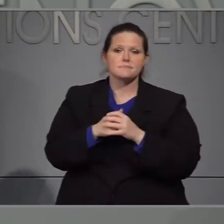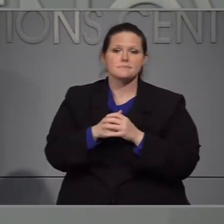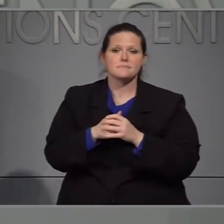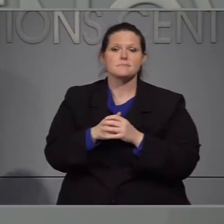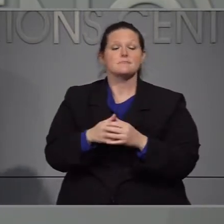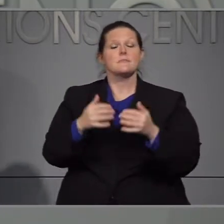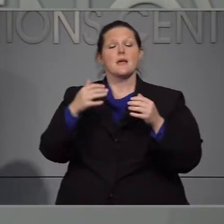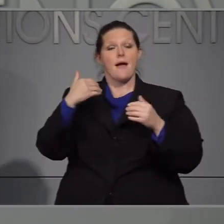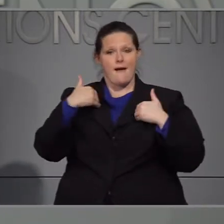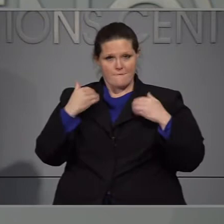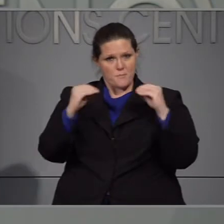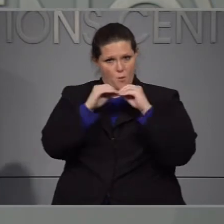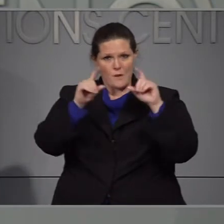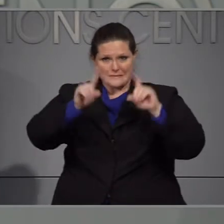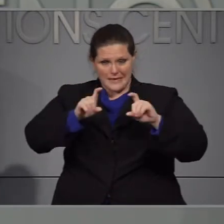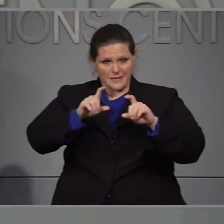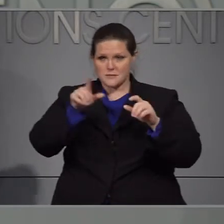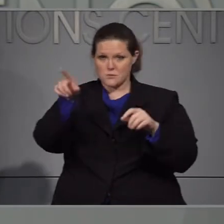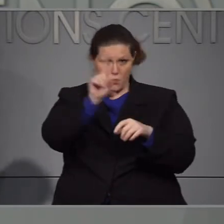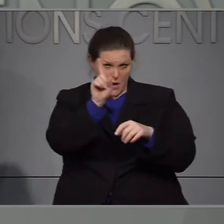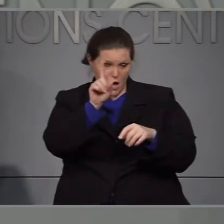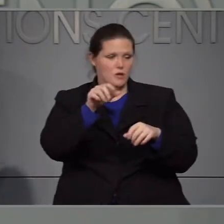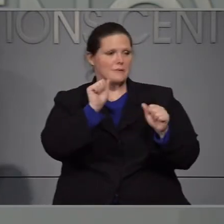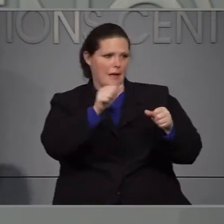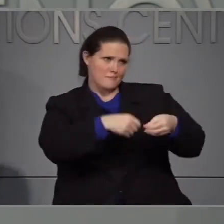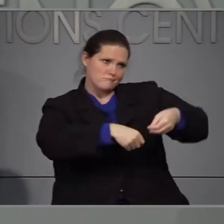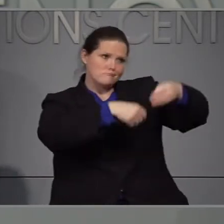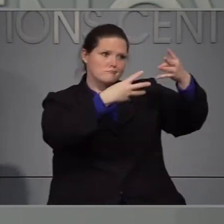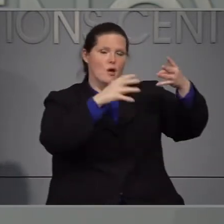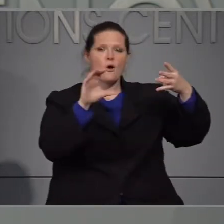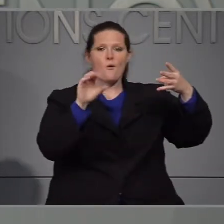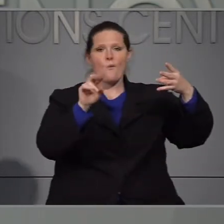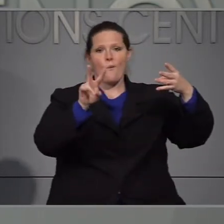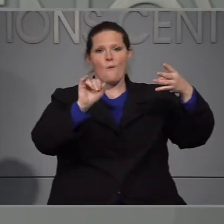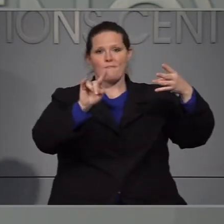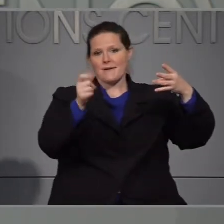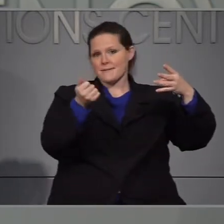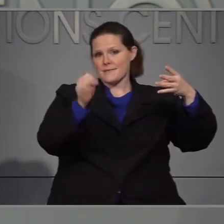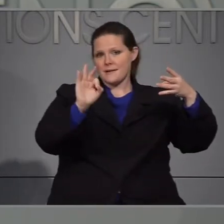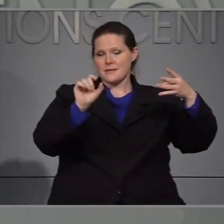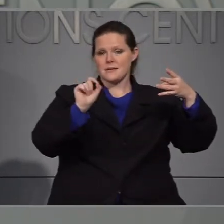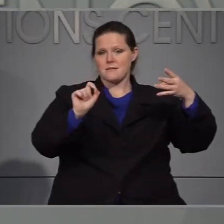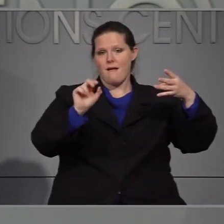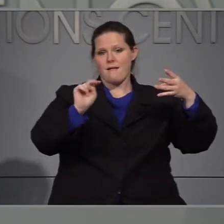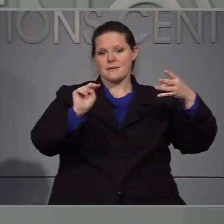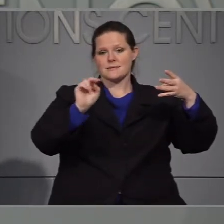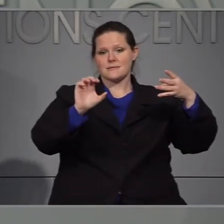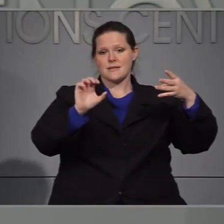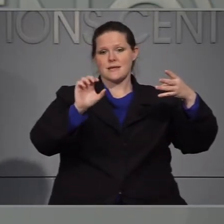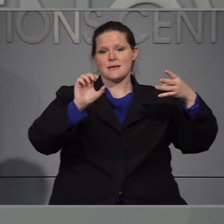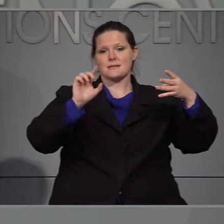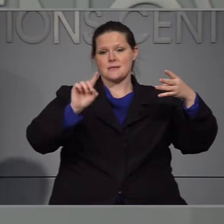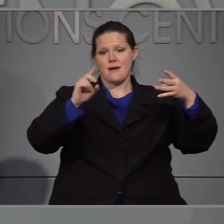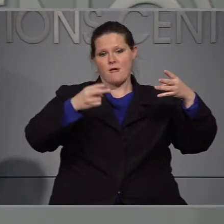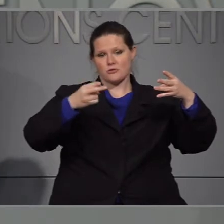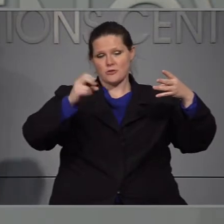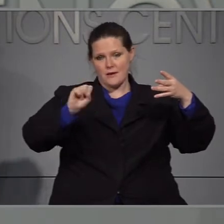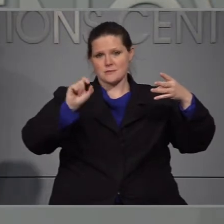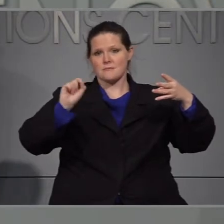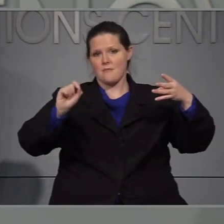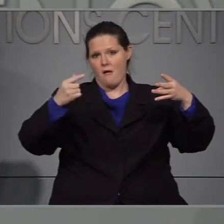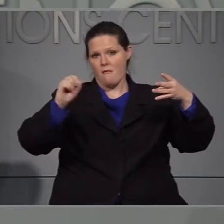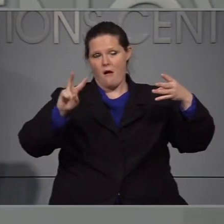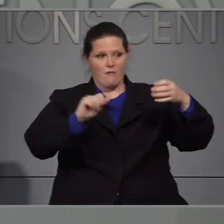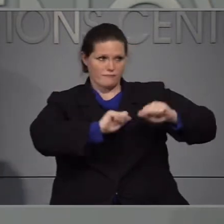sobre por eventos de pruebas para el público en nuestro sitio web COVID-19 punto en este h h h s punto